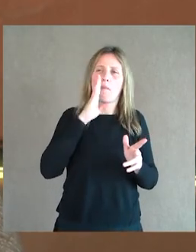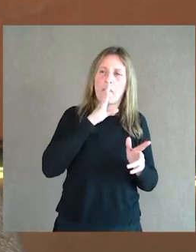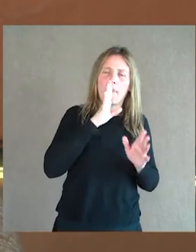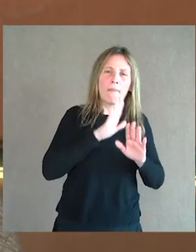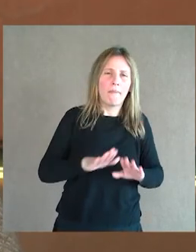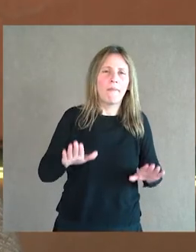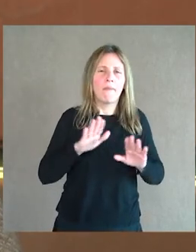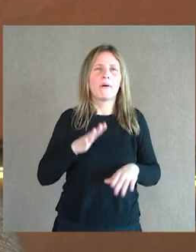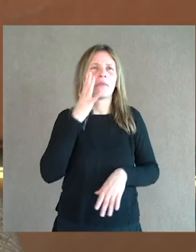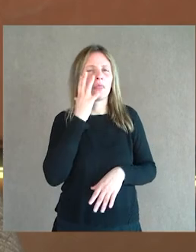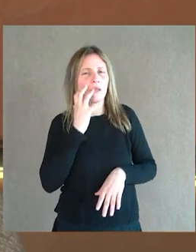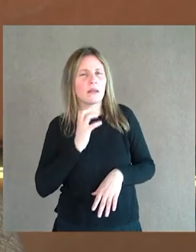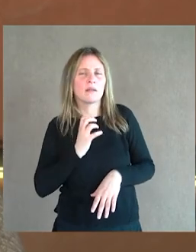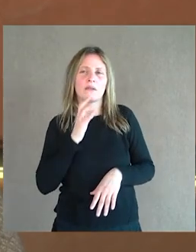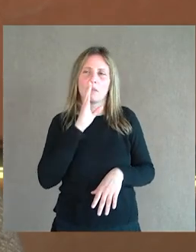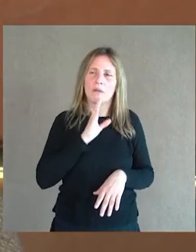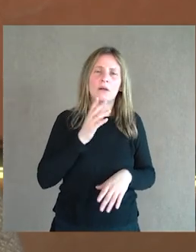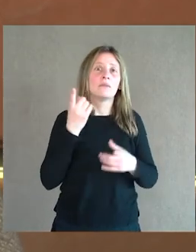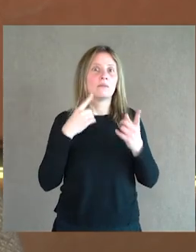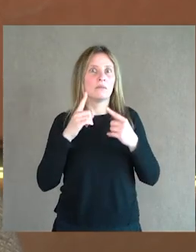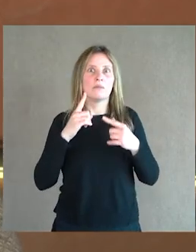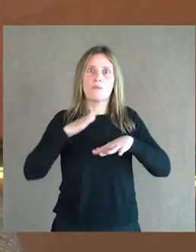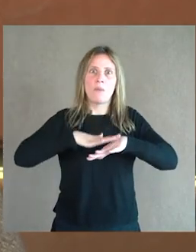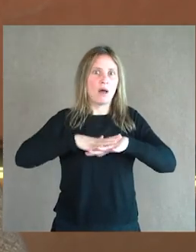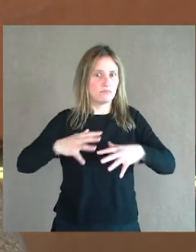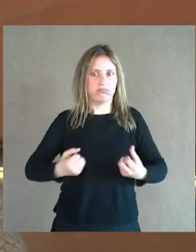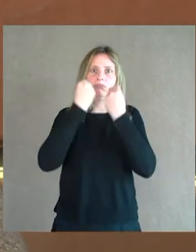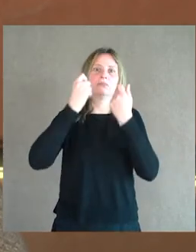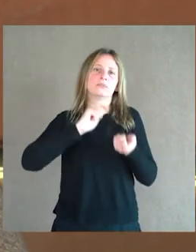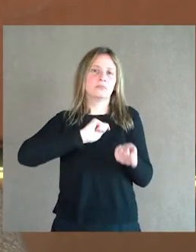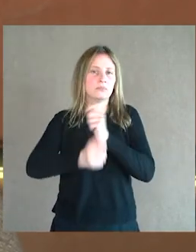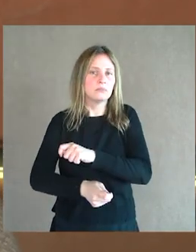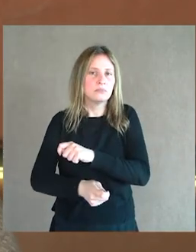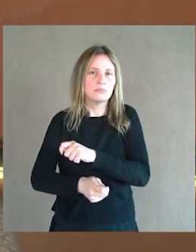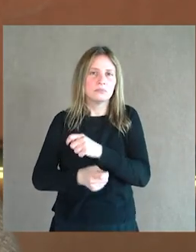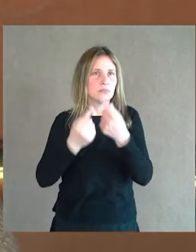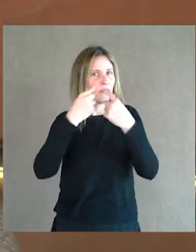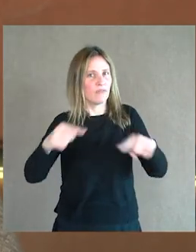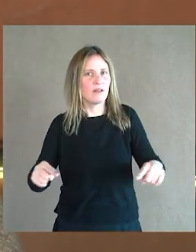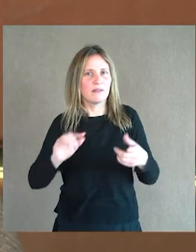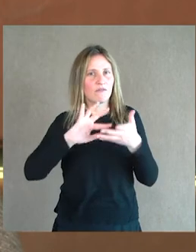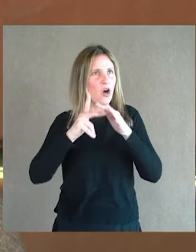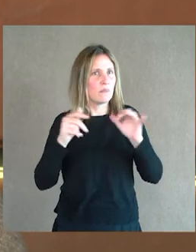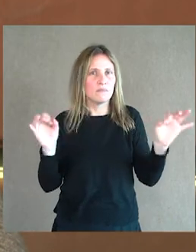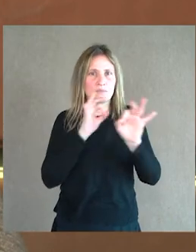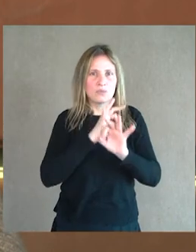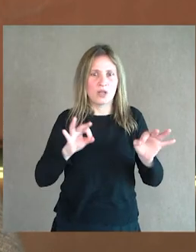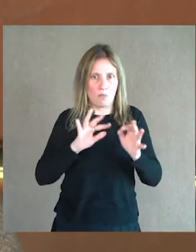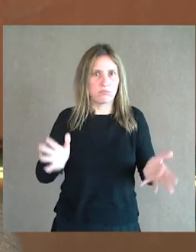o tristeza, digamos, y en determinado momento hay un cambio abismal en el carácter y